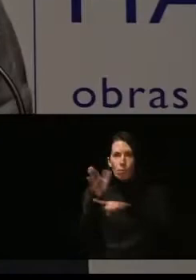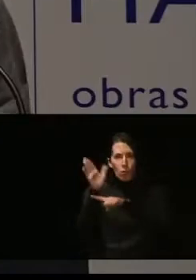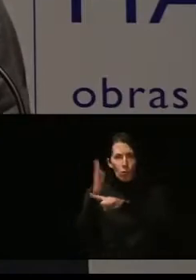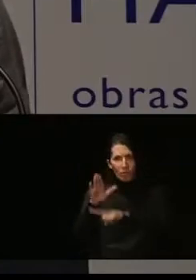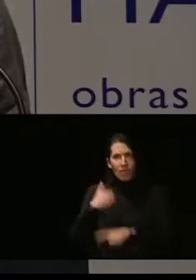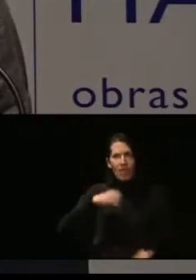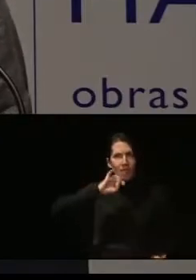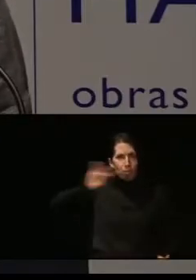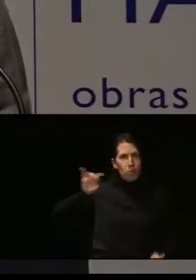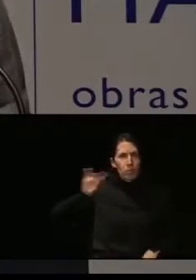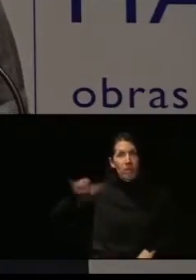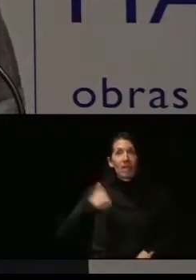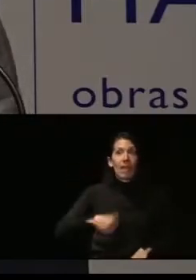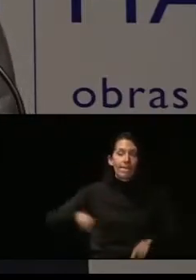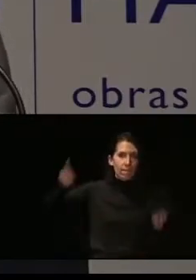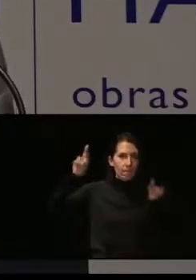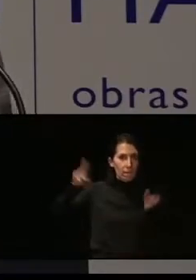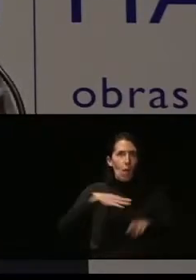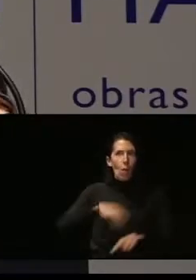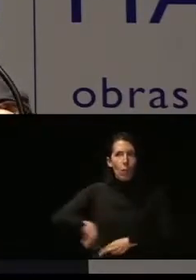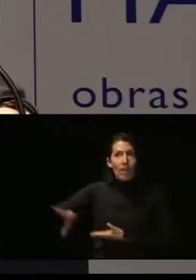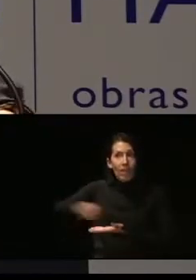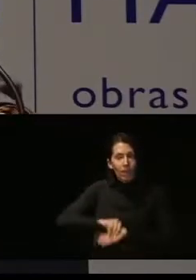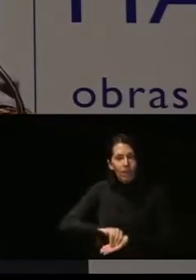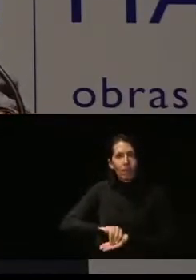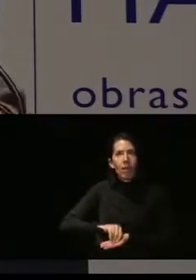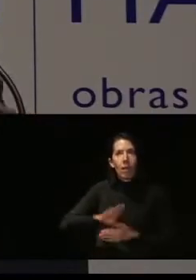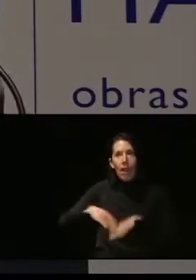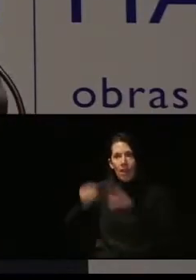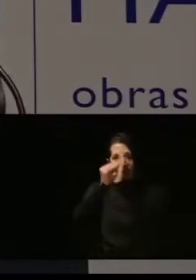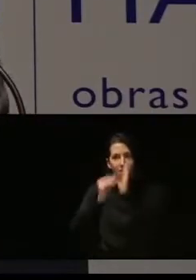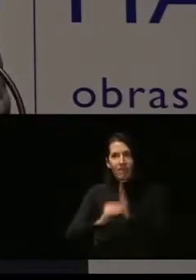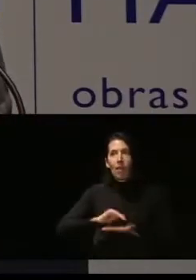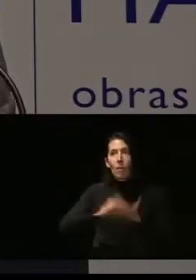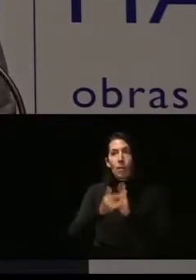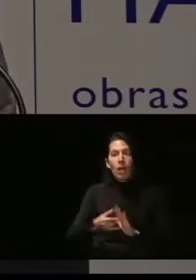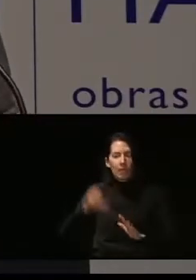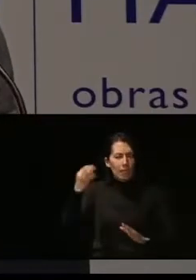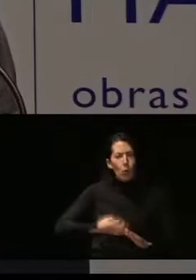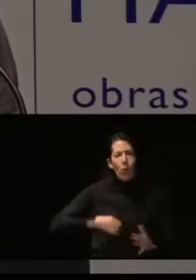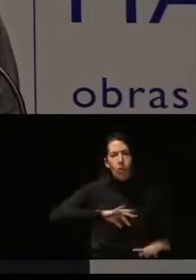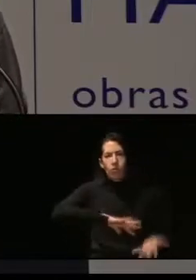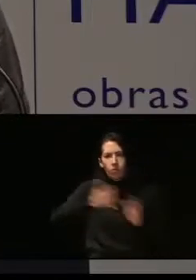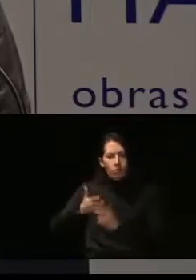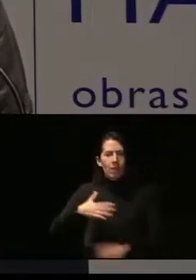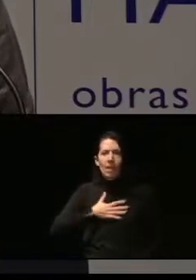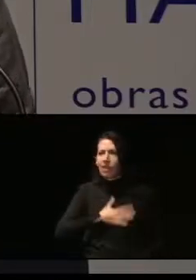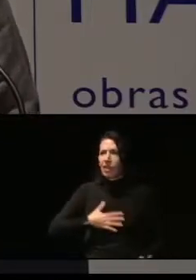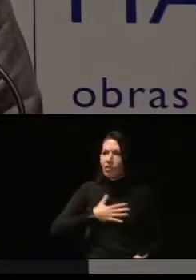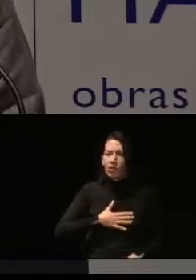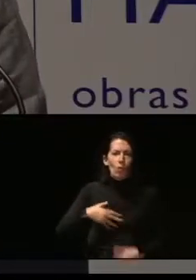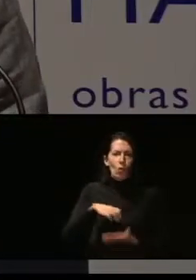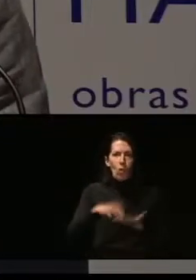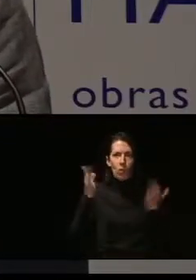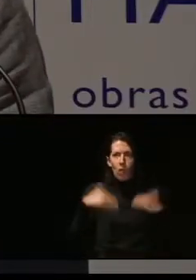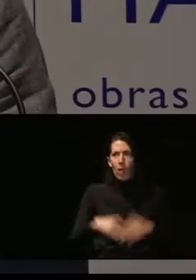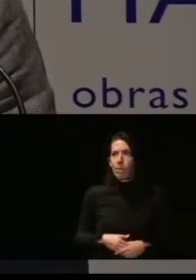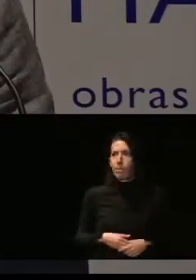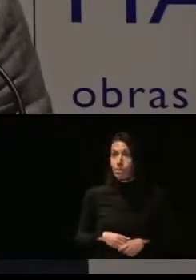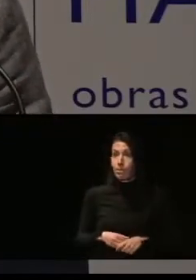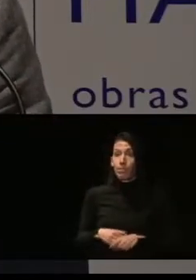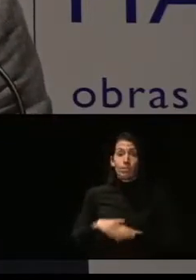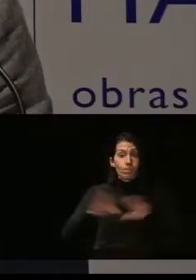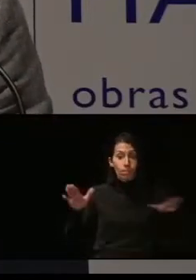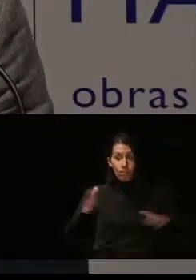que esperemos que se incluyan y que, bien seguro, pues se ejecutarán satisfactoriamente. Y,